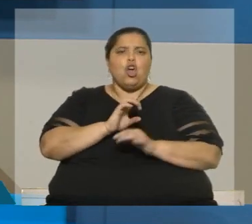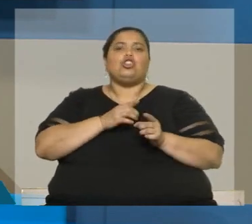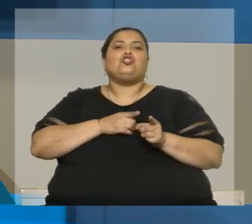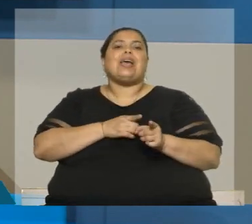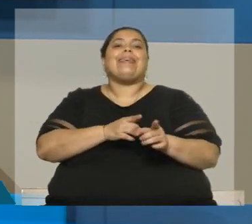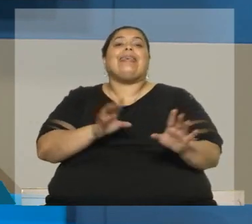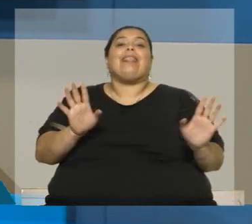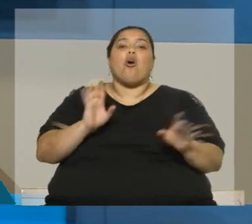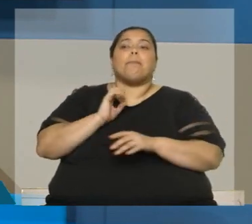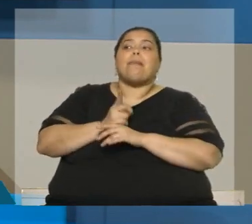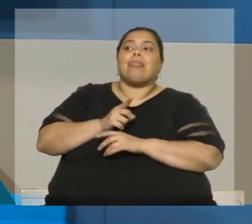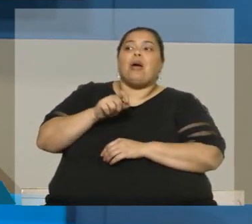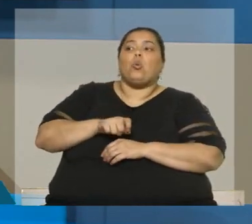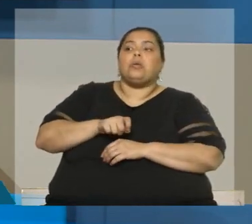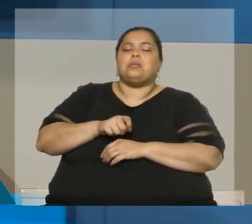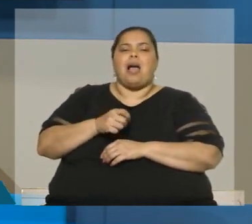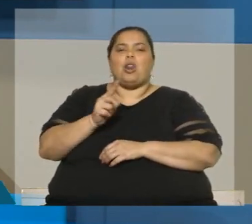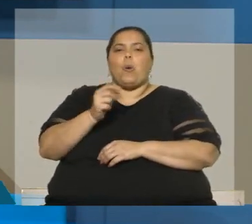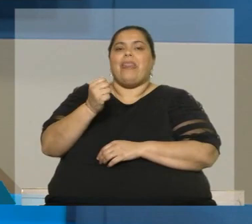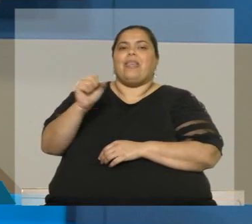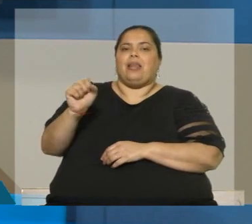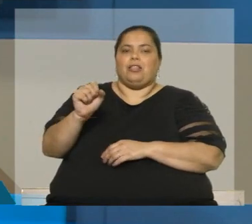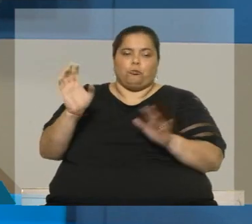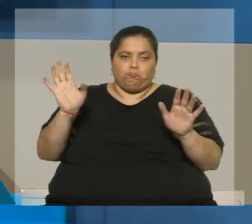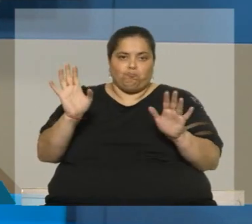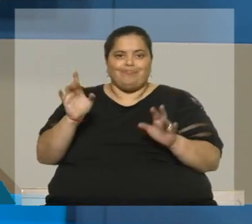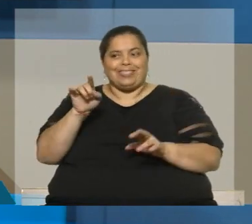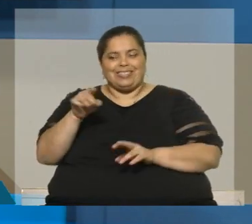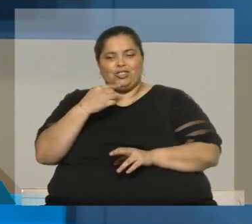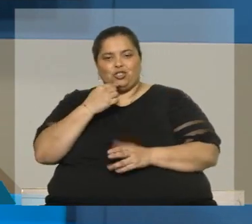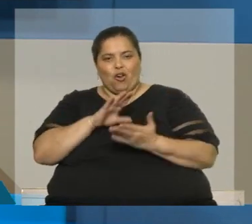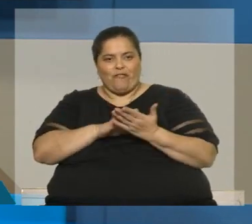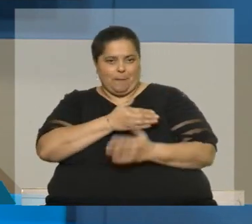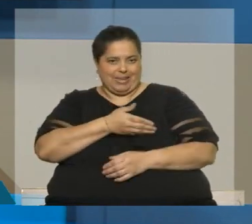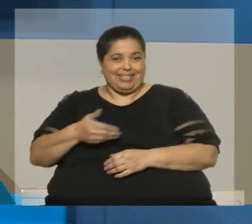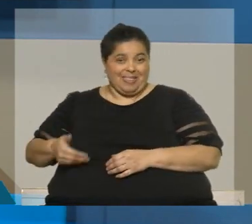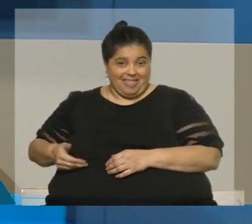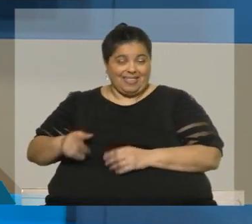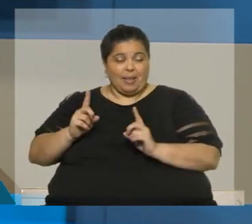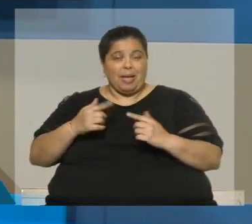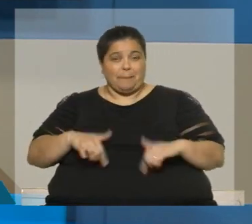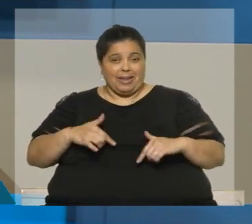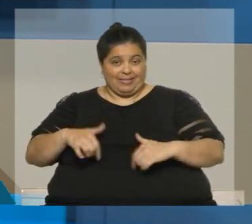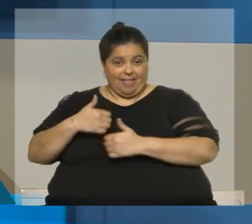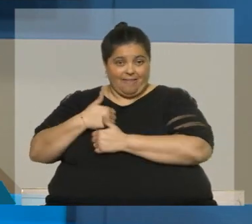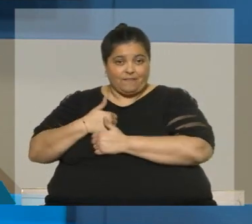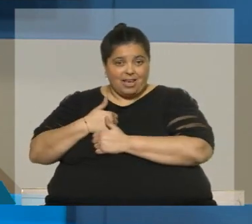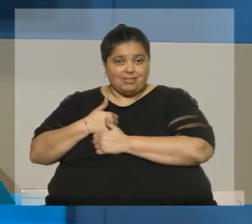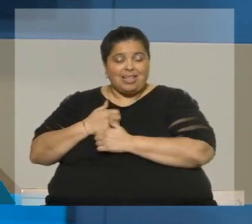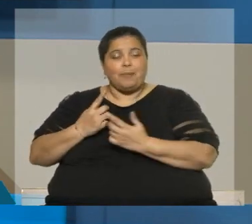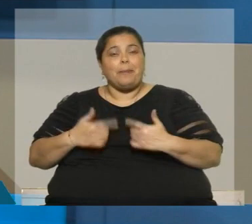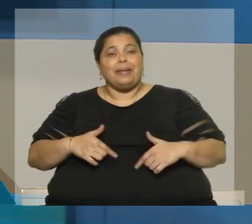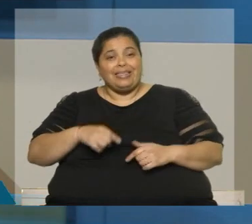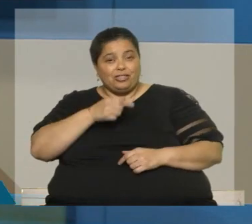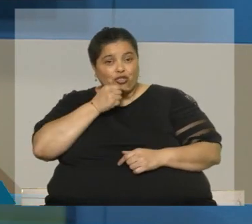comandamiento judicial. Por lo tanto, eso no es un delito. En el caso del presidente Pedro Sánchez y la ministra de Defensa y el ministro del Interior,